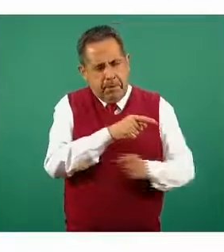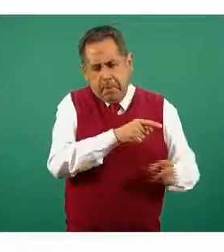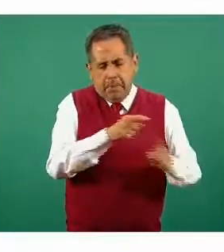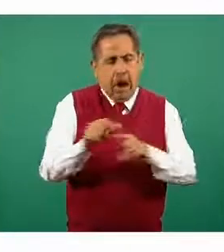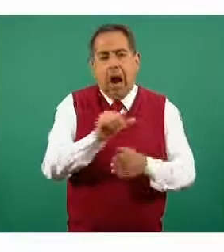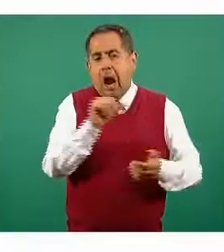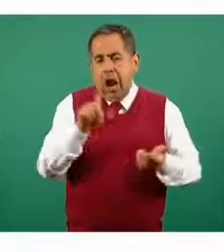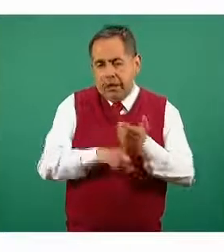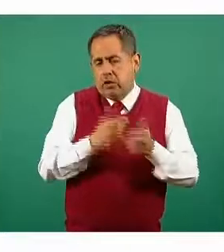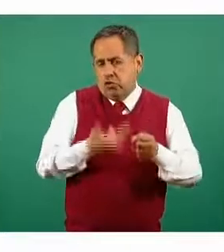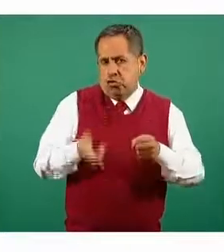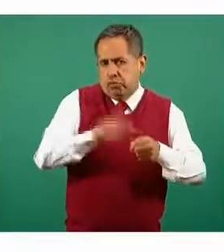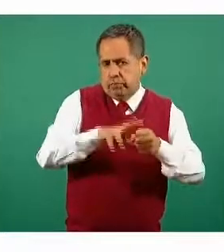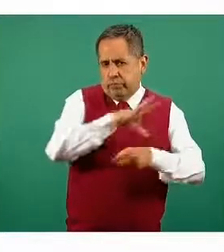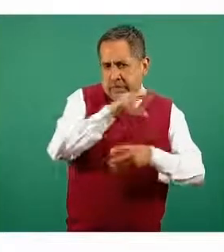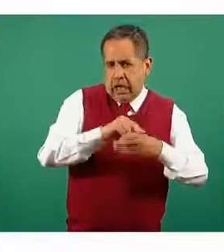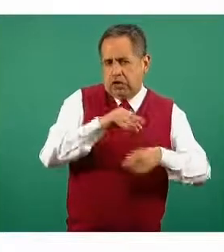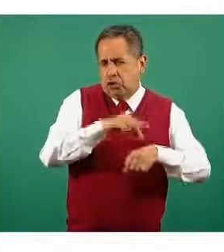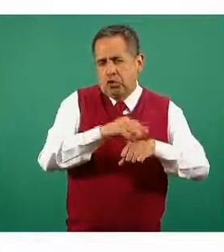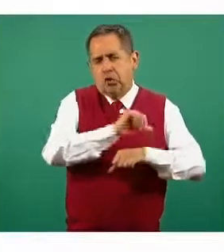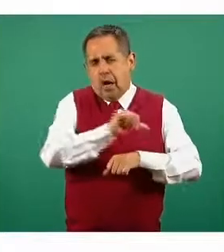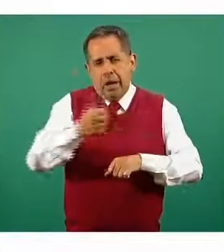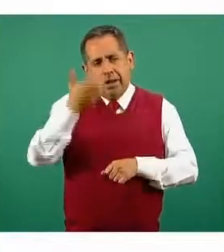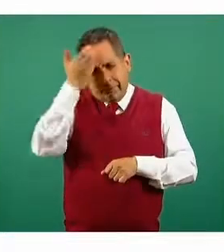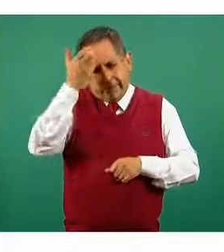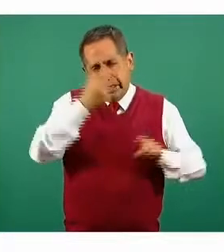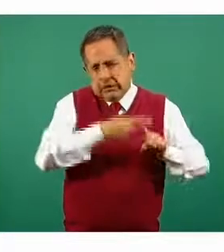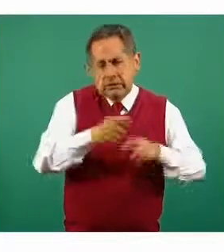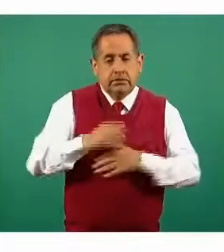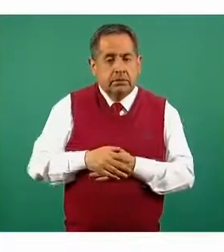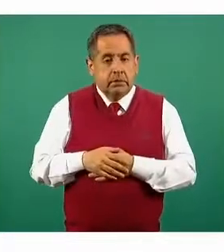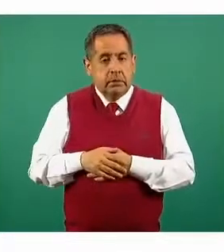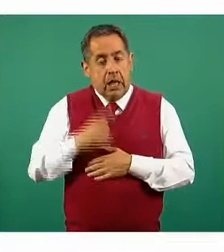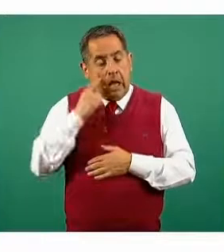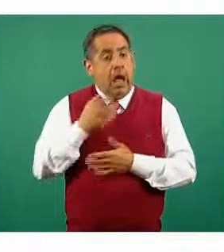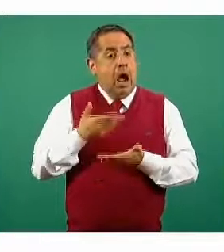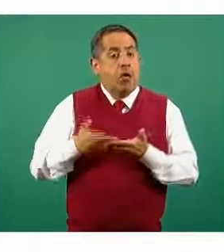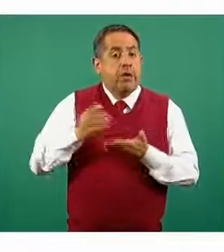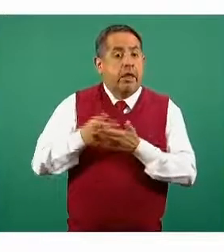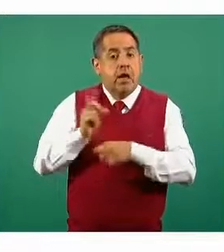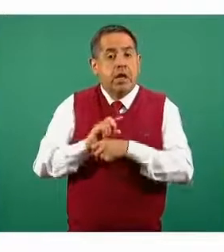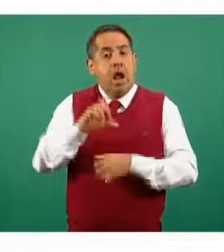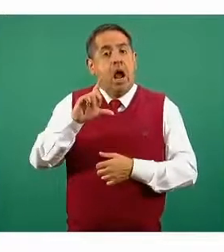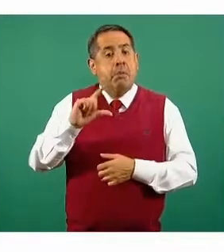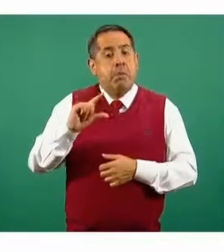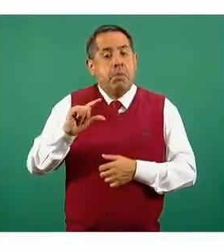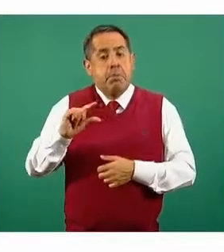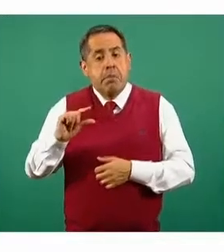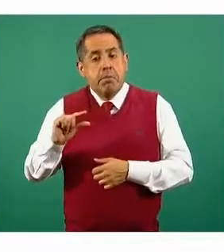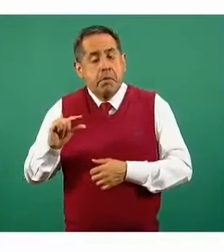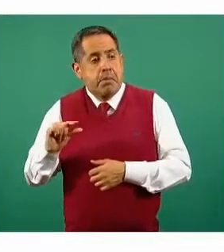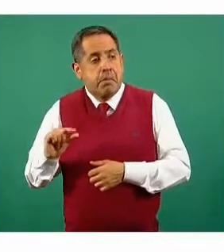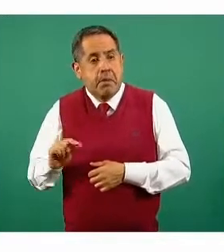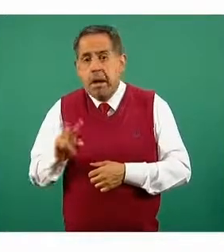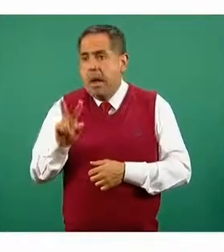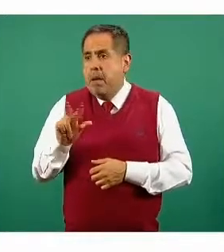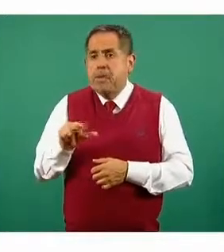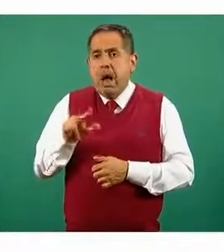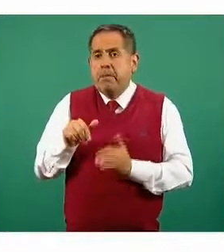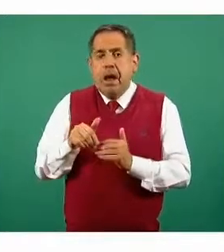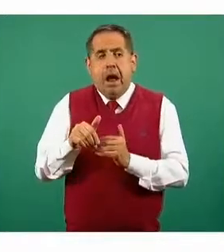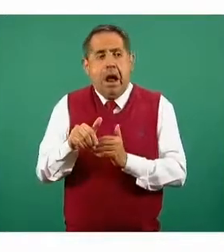personas del equipo de salud. Como pueden ver, cada vez hay menos y menos vacunación diaria. ¿Por qué razón? Porque prácticamente estamos ya